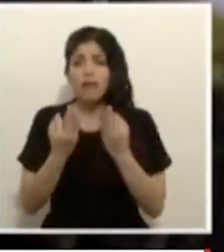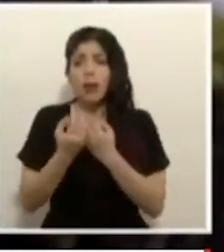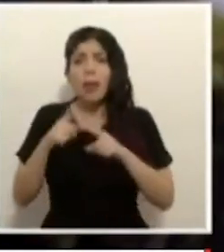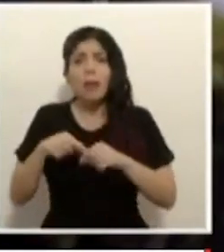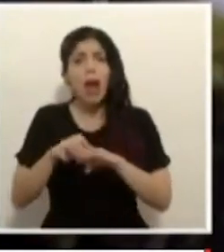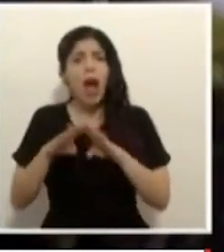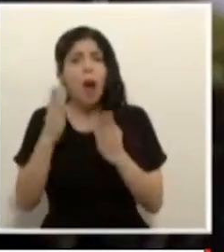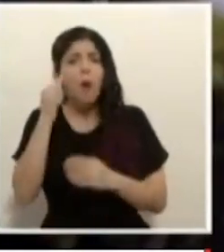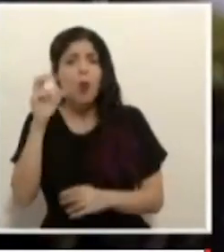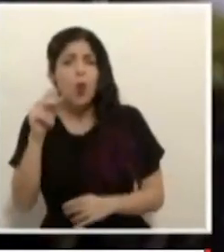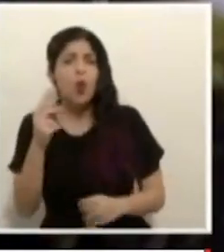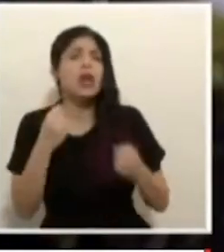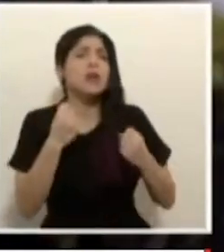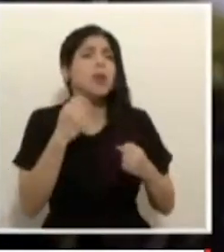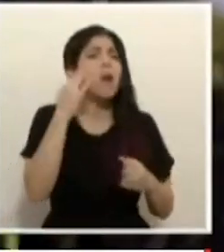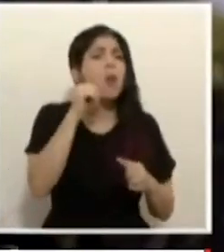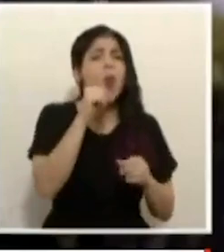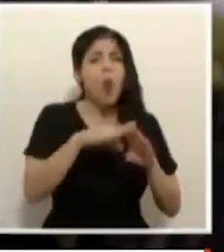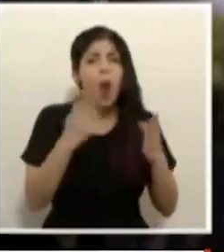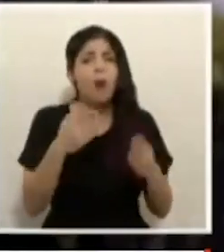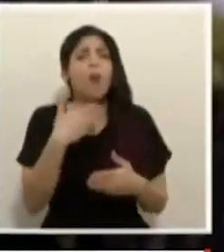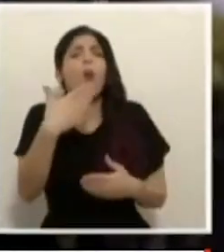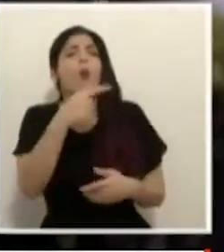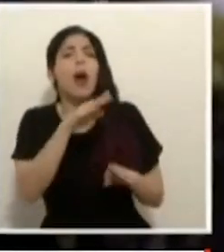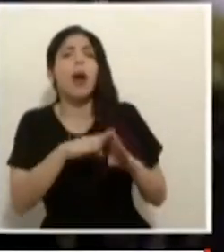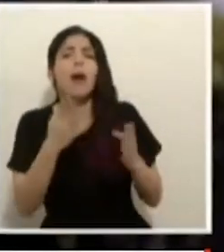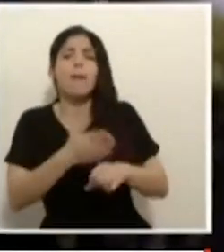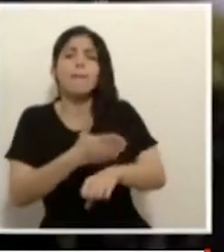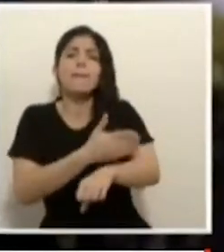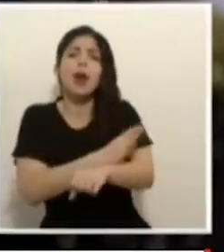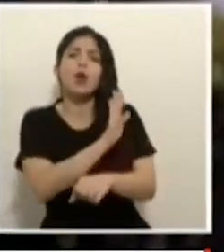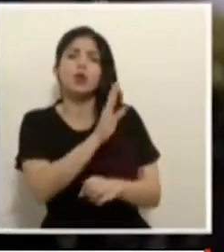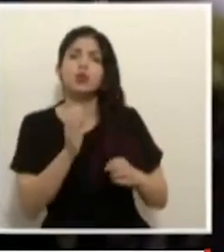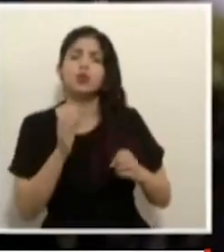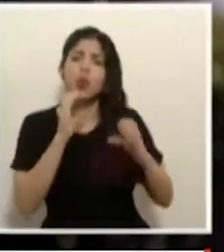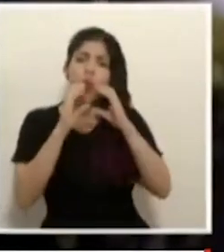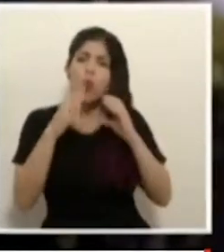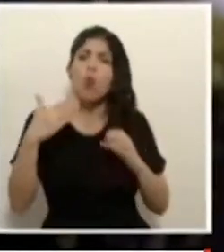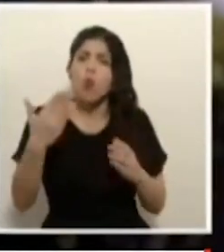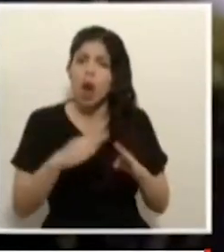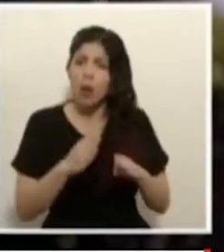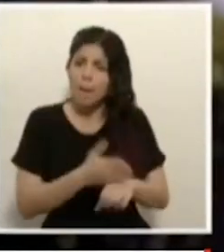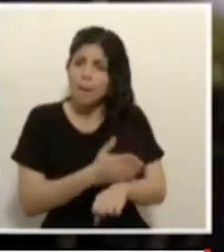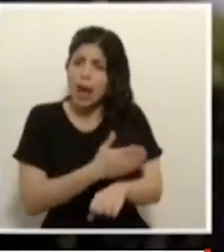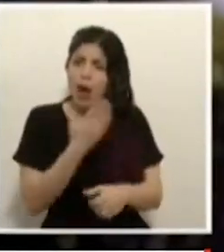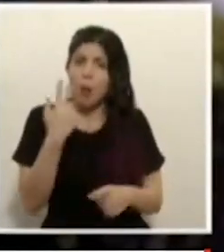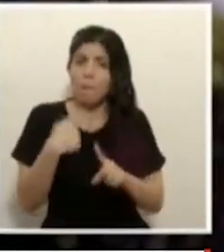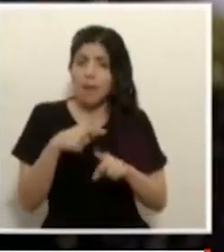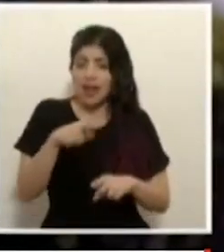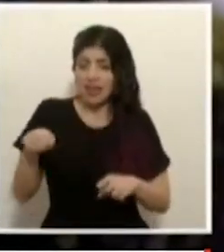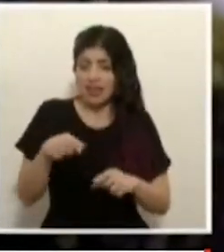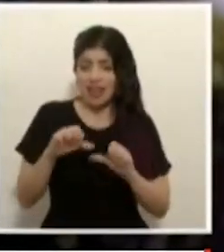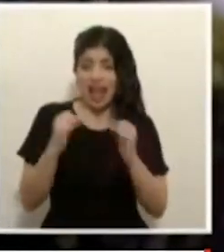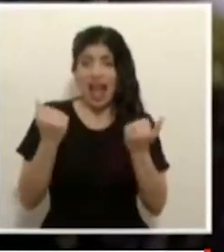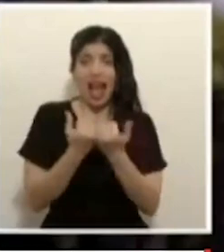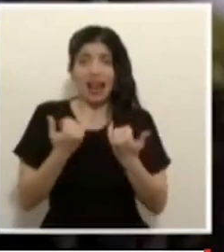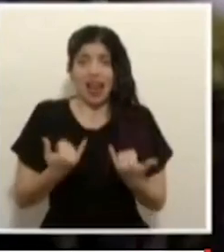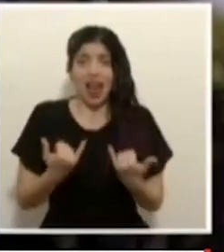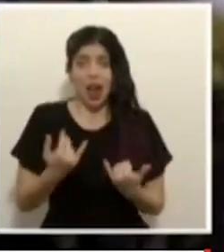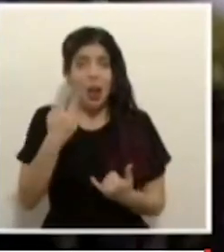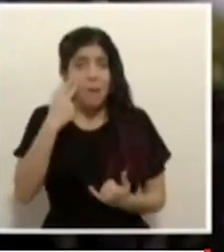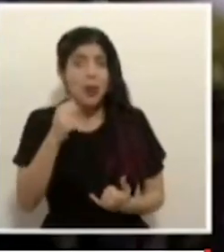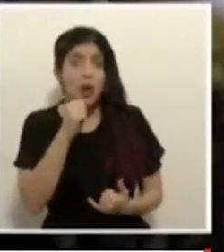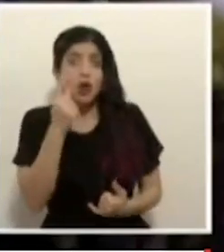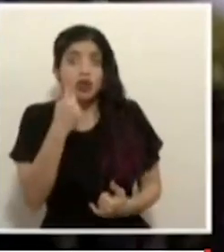por qué no dejan que abra un gimnasio cuando ustedes van a mejorar esa parte de la comunicación o cuál es la estrategia para controlar esta parte que ya ahora sí ya estamos viendo no